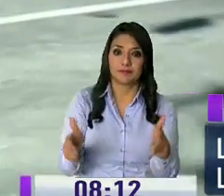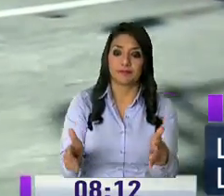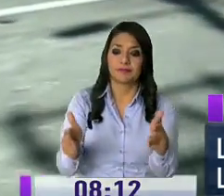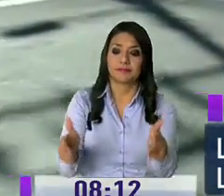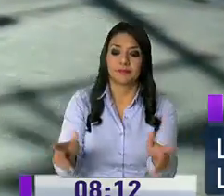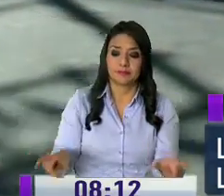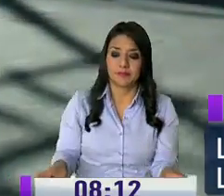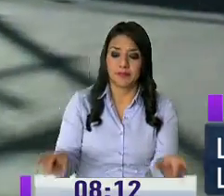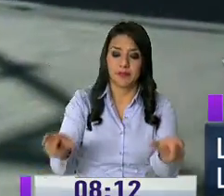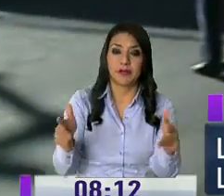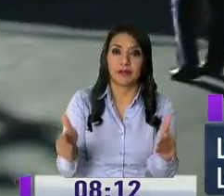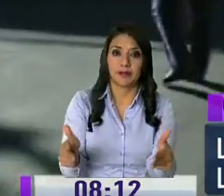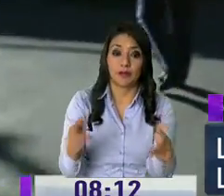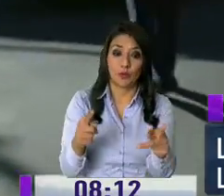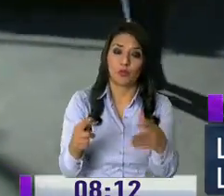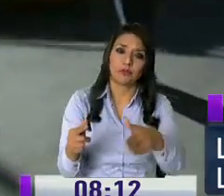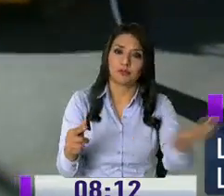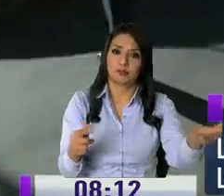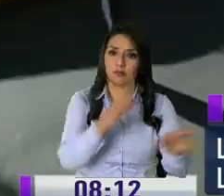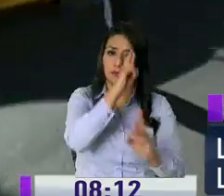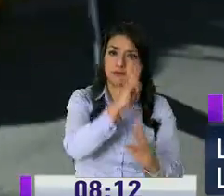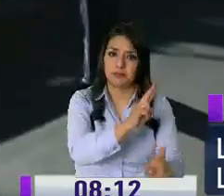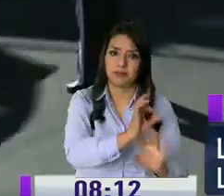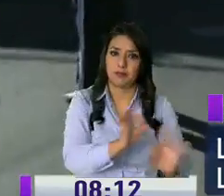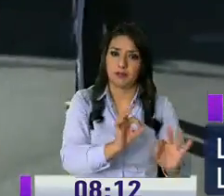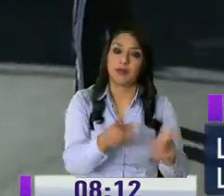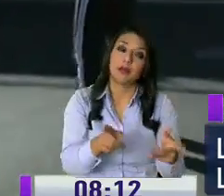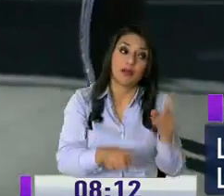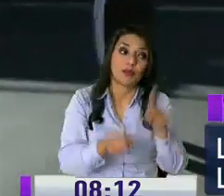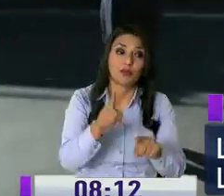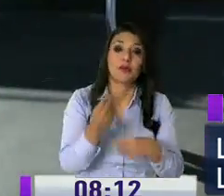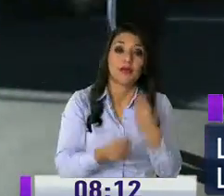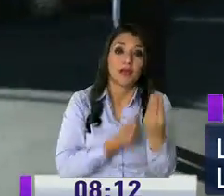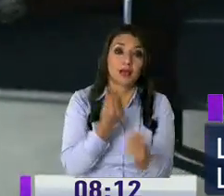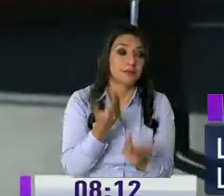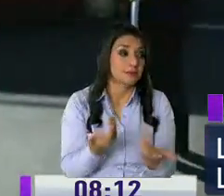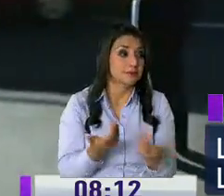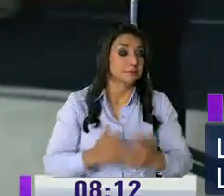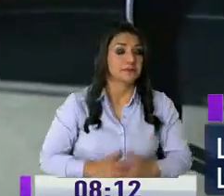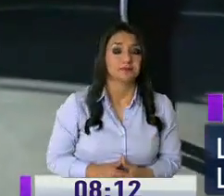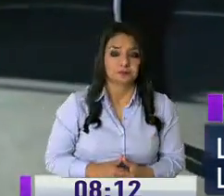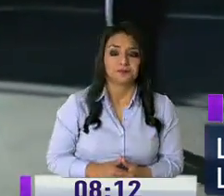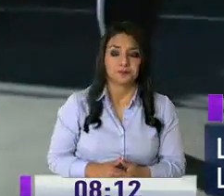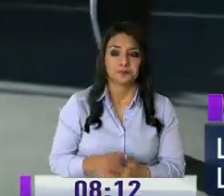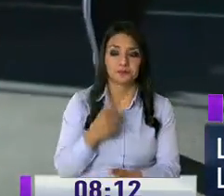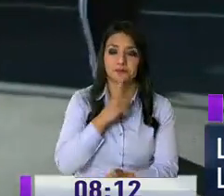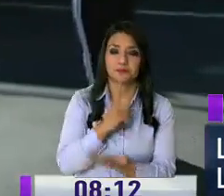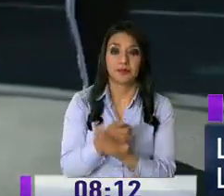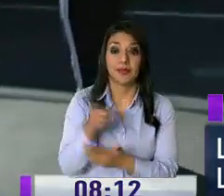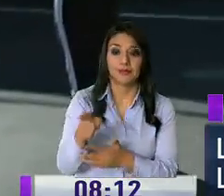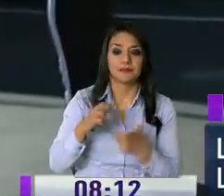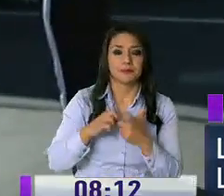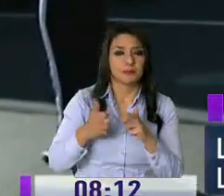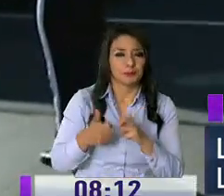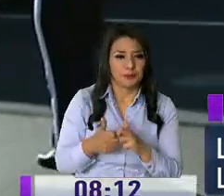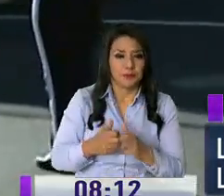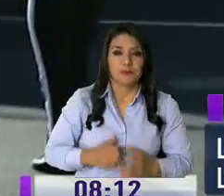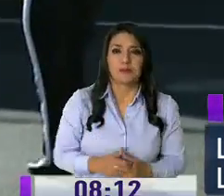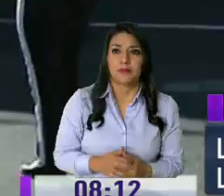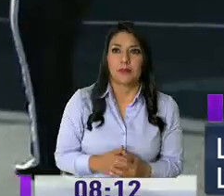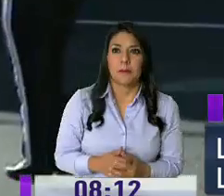¿Cómo van a lograr que en el un lado se respete y no se parqueen para que sea más fácil la circulación? Exactamente, ese era el principal problema